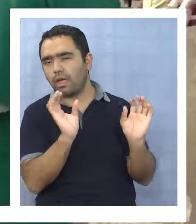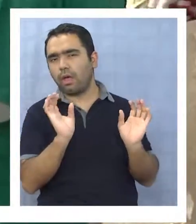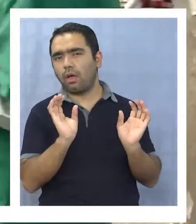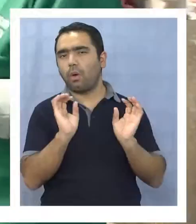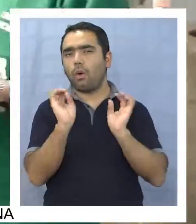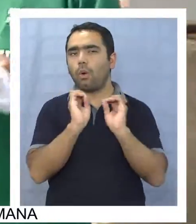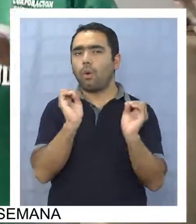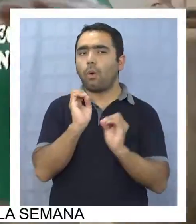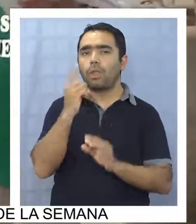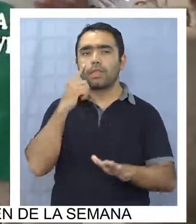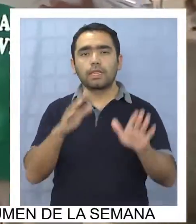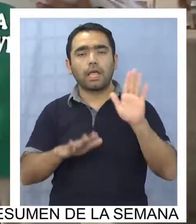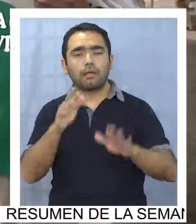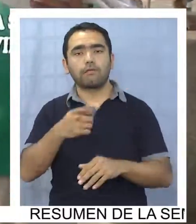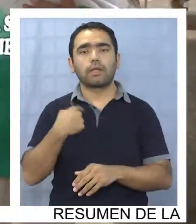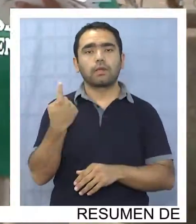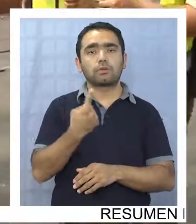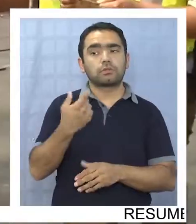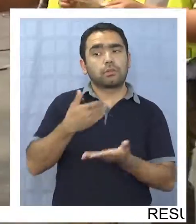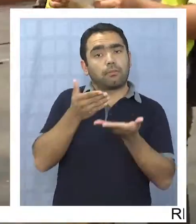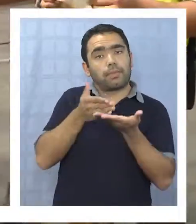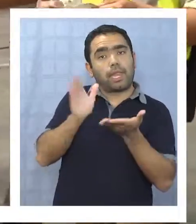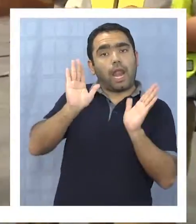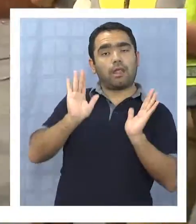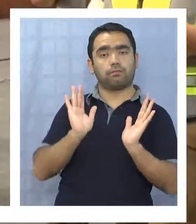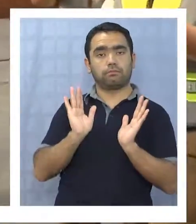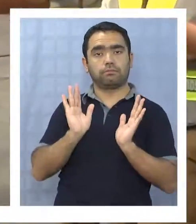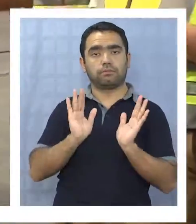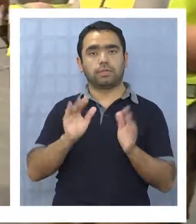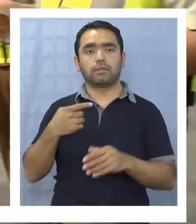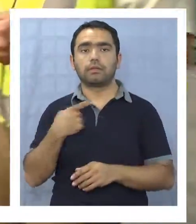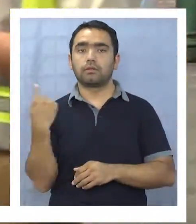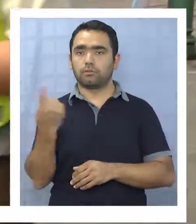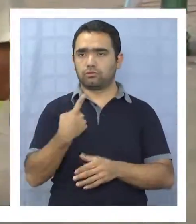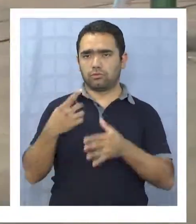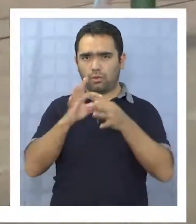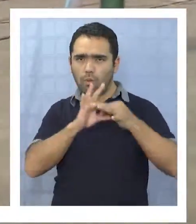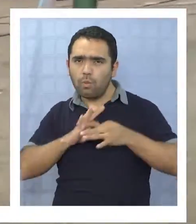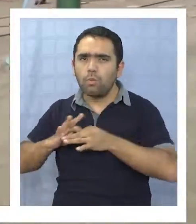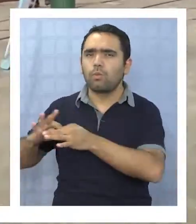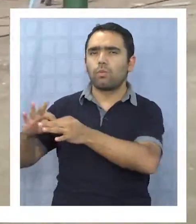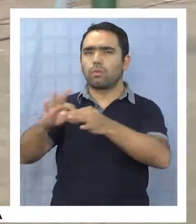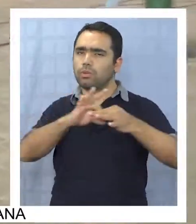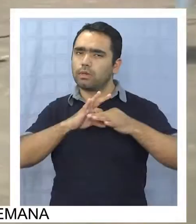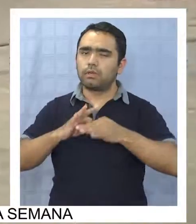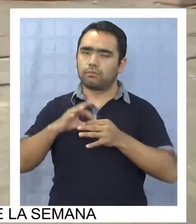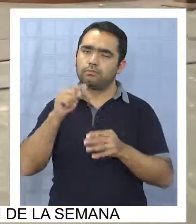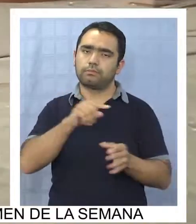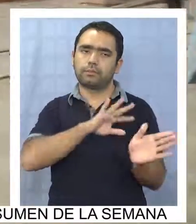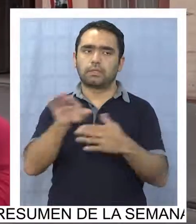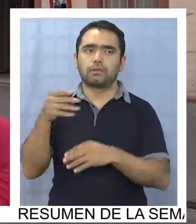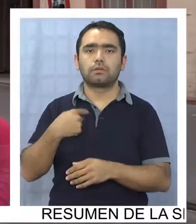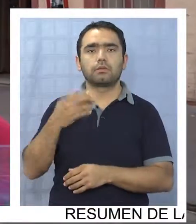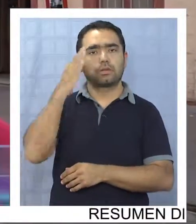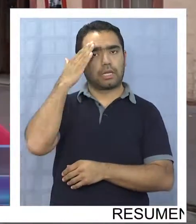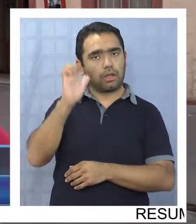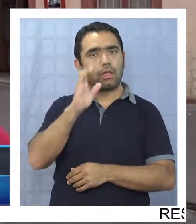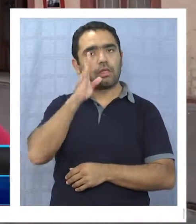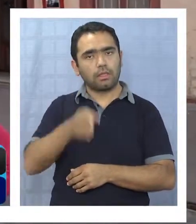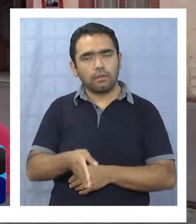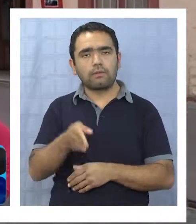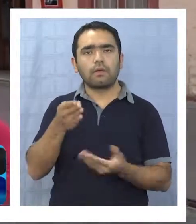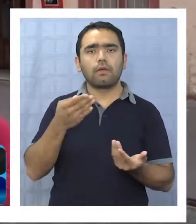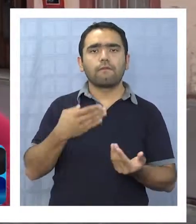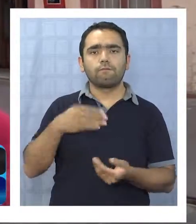o simplemente estamos quedando de lado. Y yo creo que la comunidad debe unirse ampliamente en esto. Yo creo que habría que buscar otra forma, otra